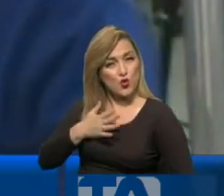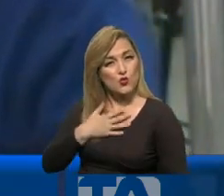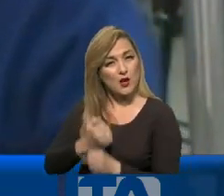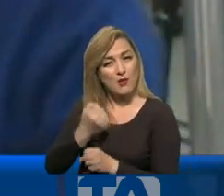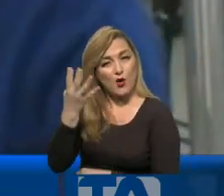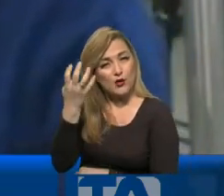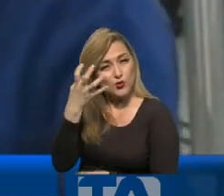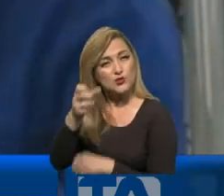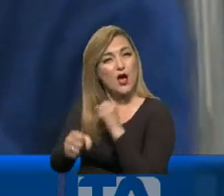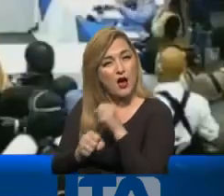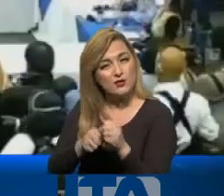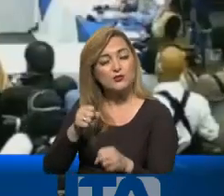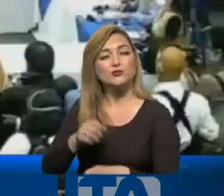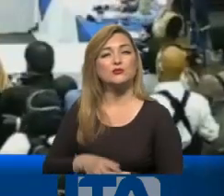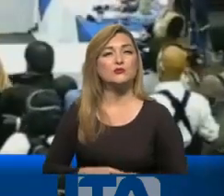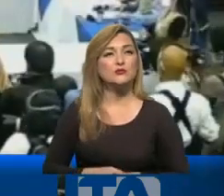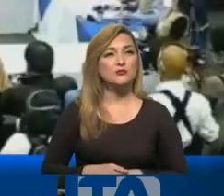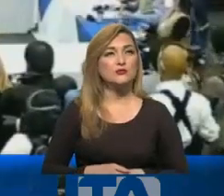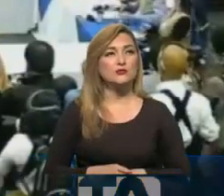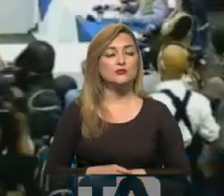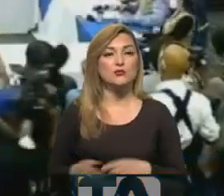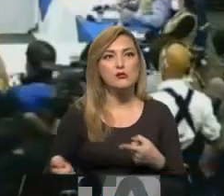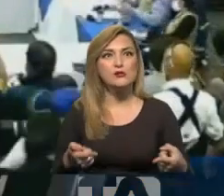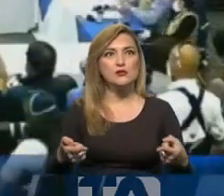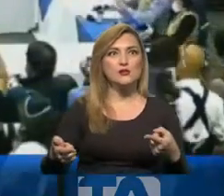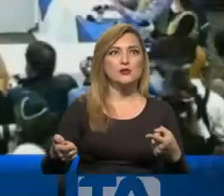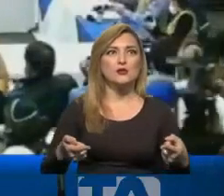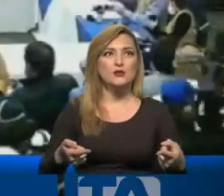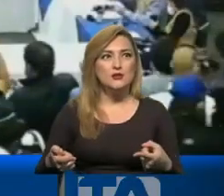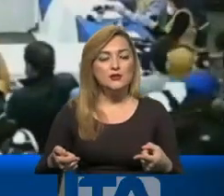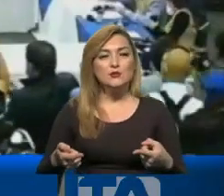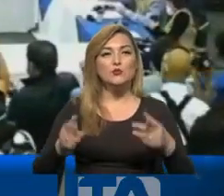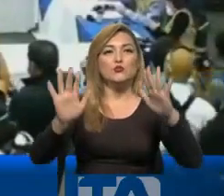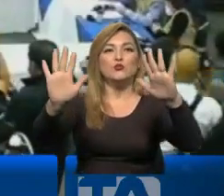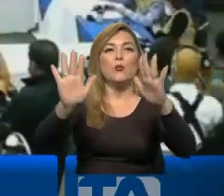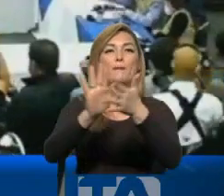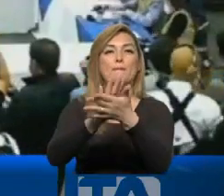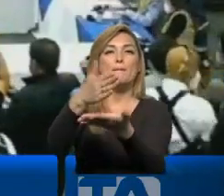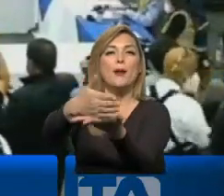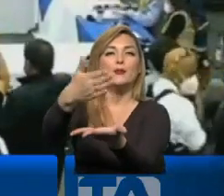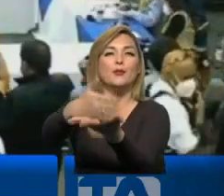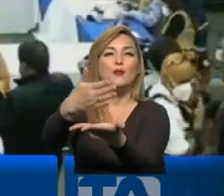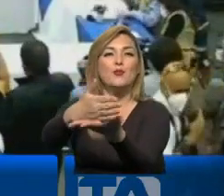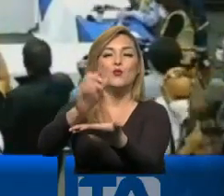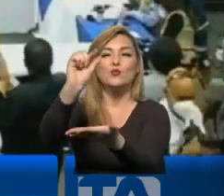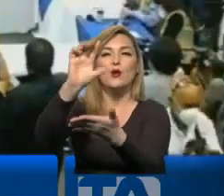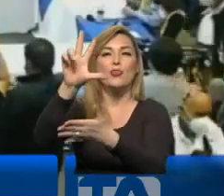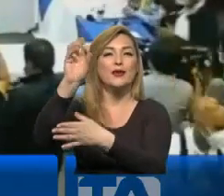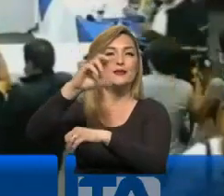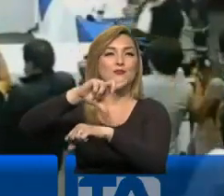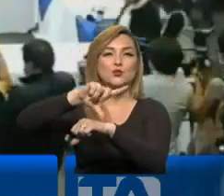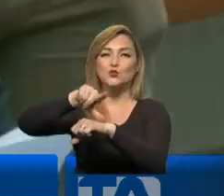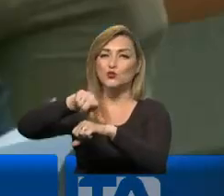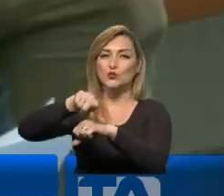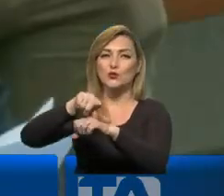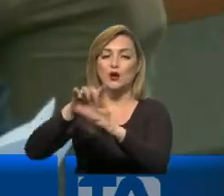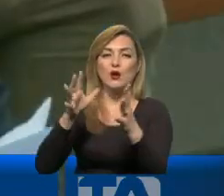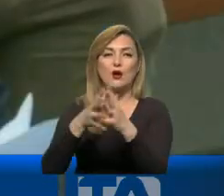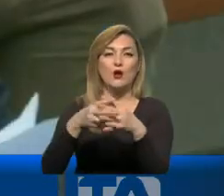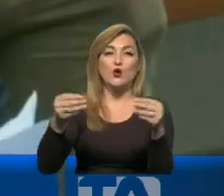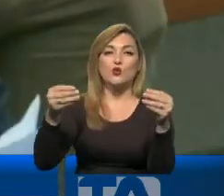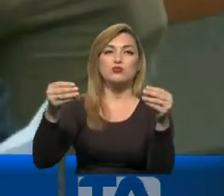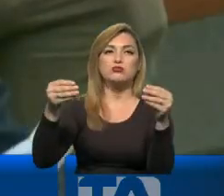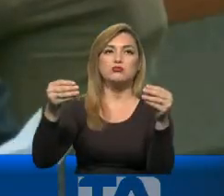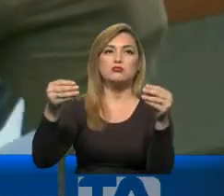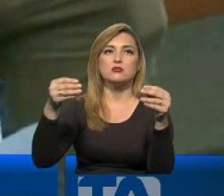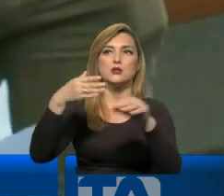Catorce años de edad. Los ánimos se caldearon y se dio paso a un receso que duró más de los treinta minutos acordados. Tras eso,